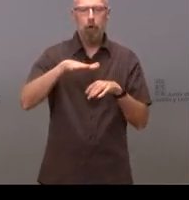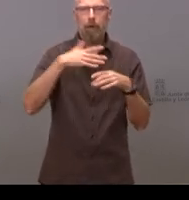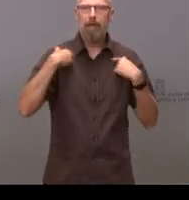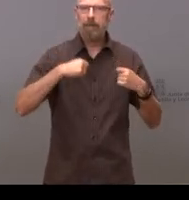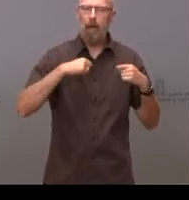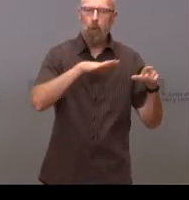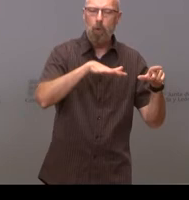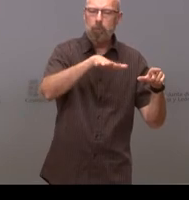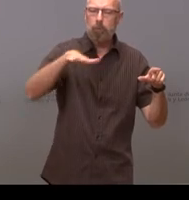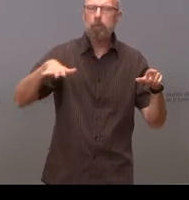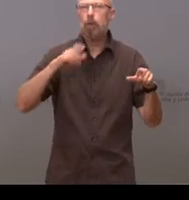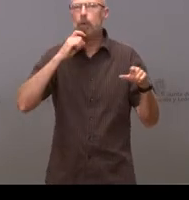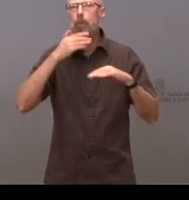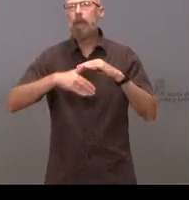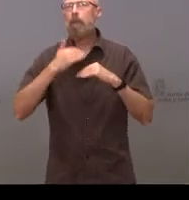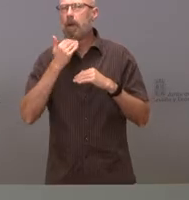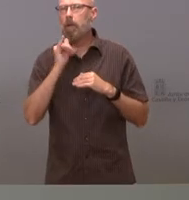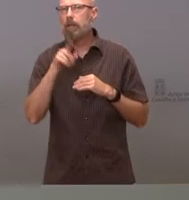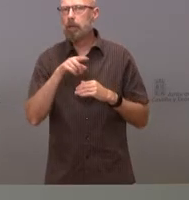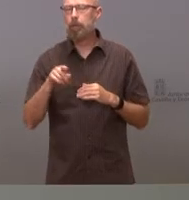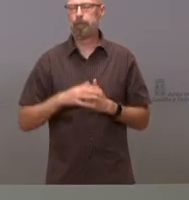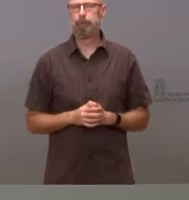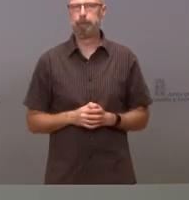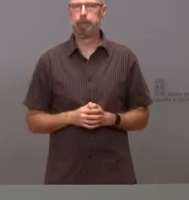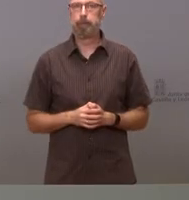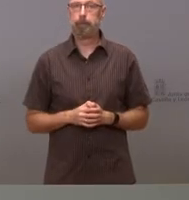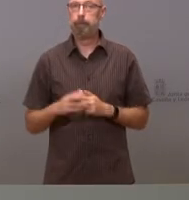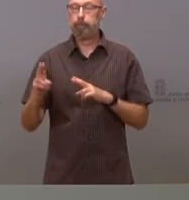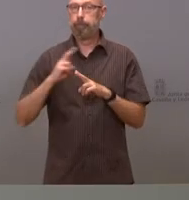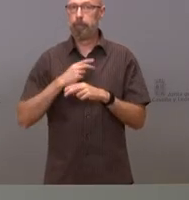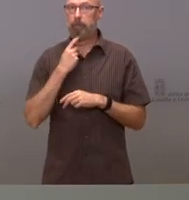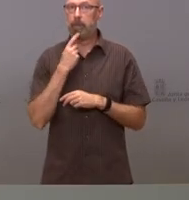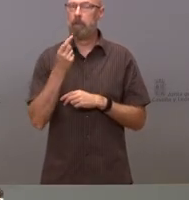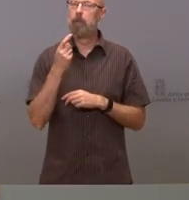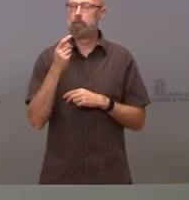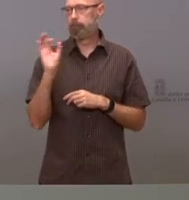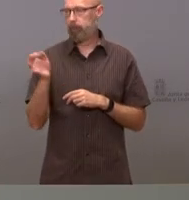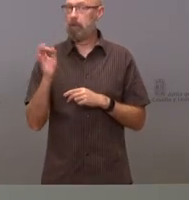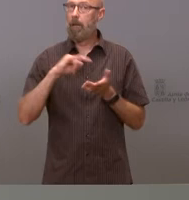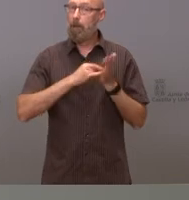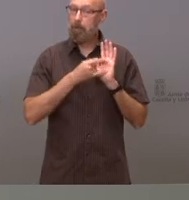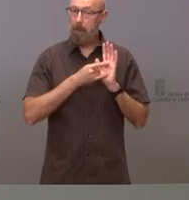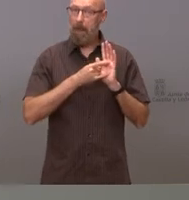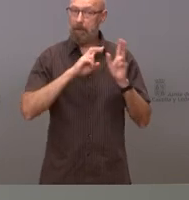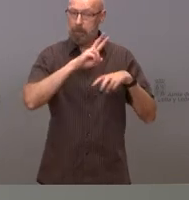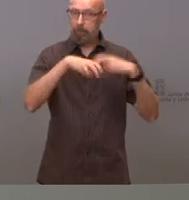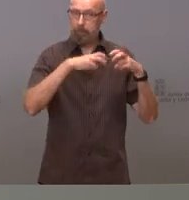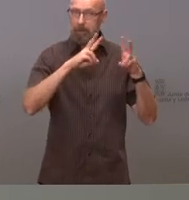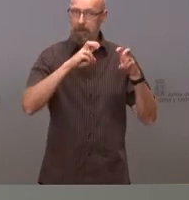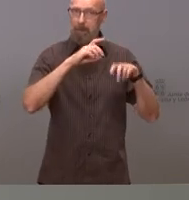muchas gracias bien pues efectivamente no hemos dejado de trabajar en el plan de ordenación